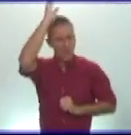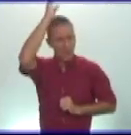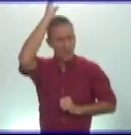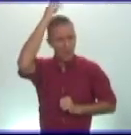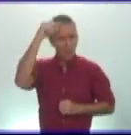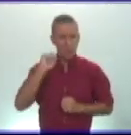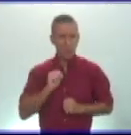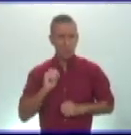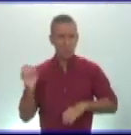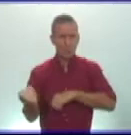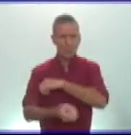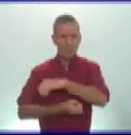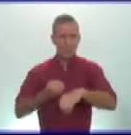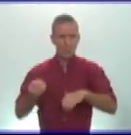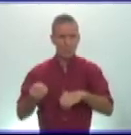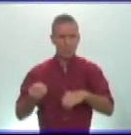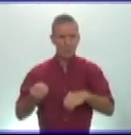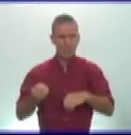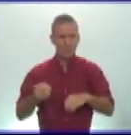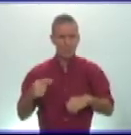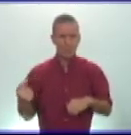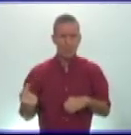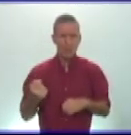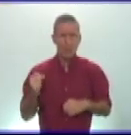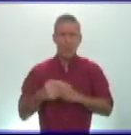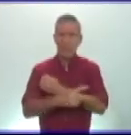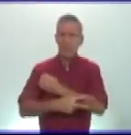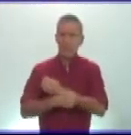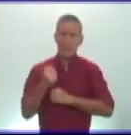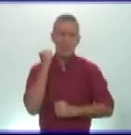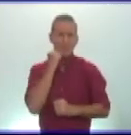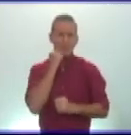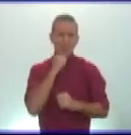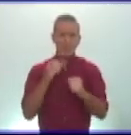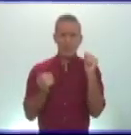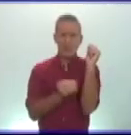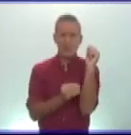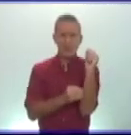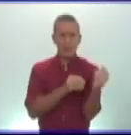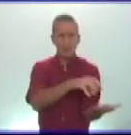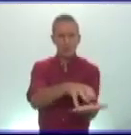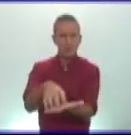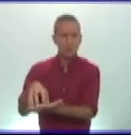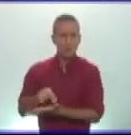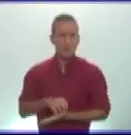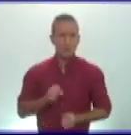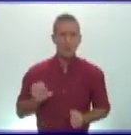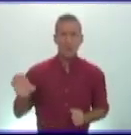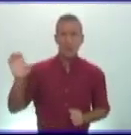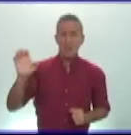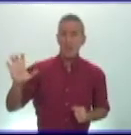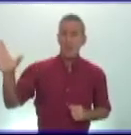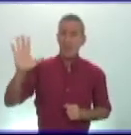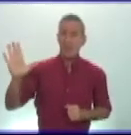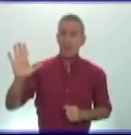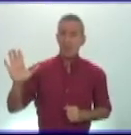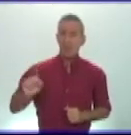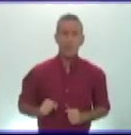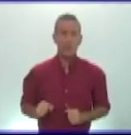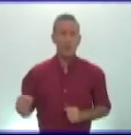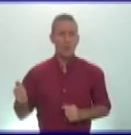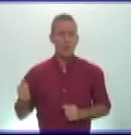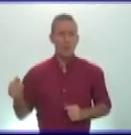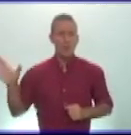en la primera potencia del mundo antiguo con numerosas colonias en europa asia y áfrica gracias a su